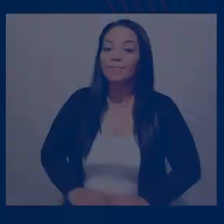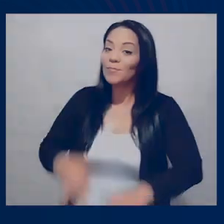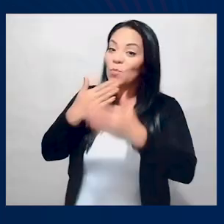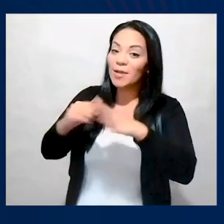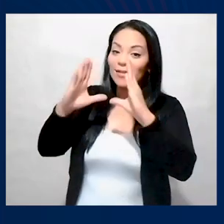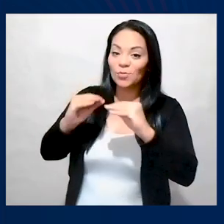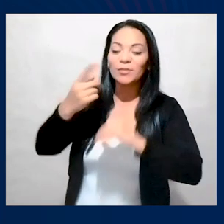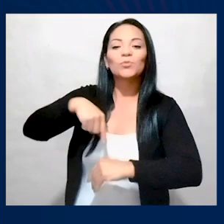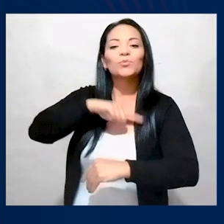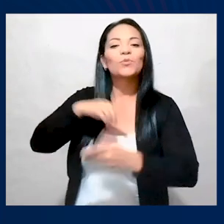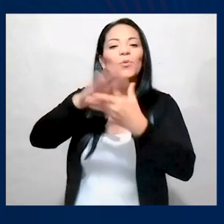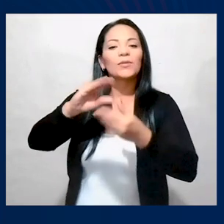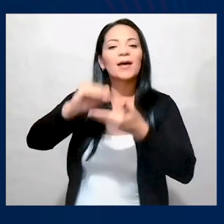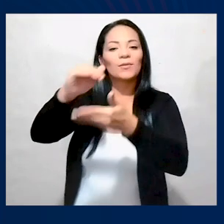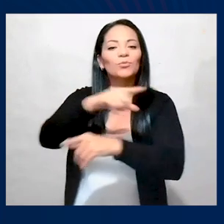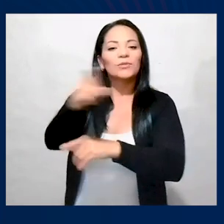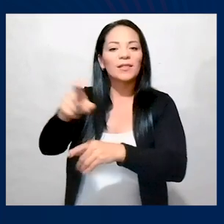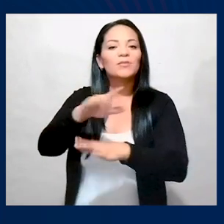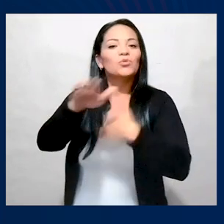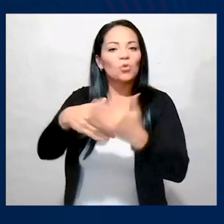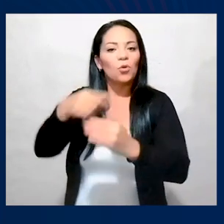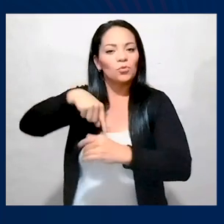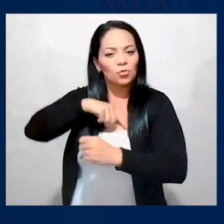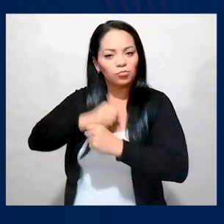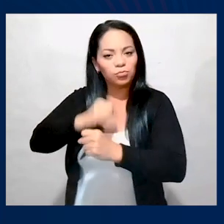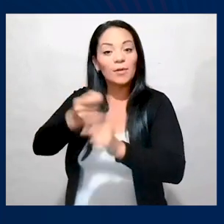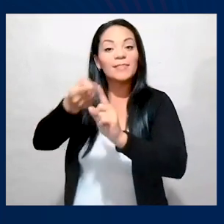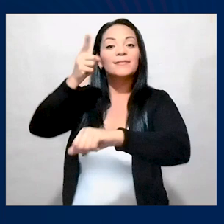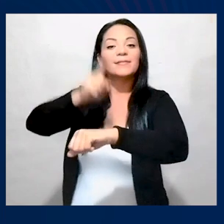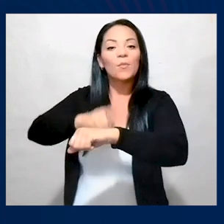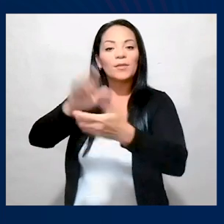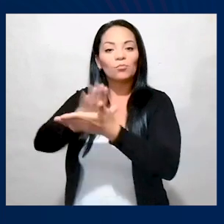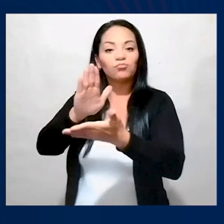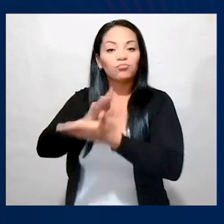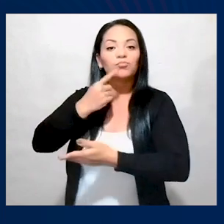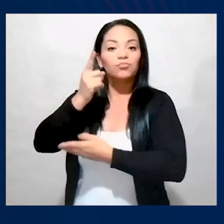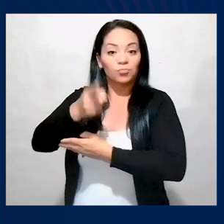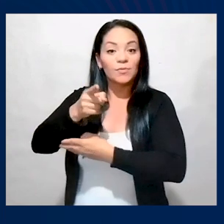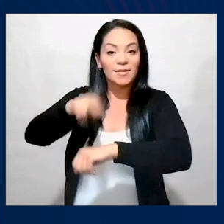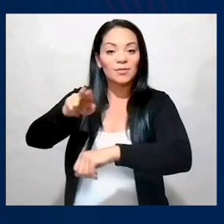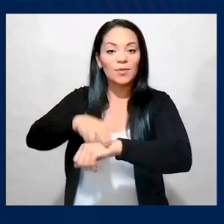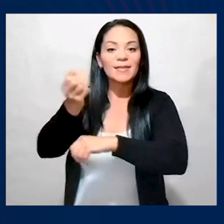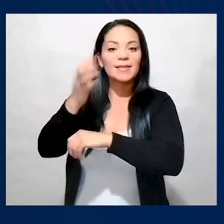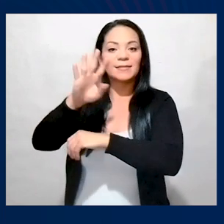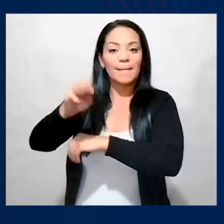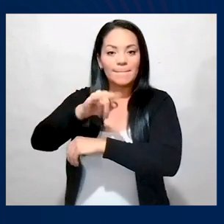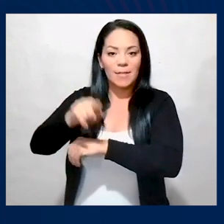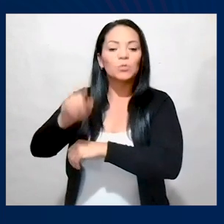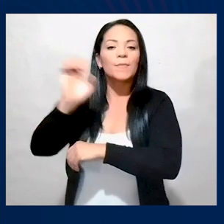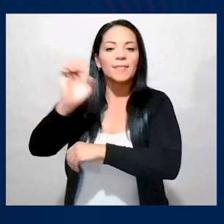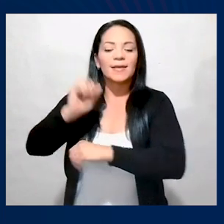Buenas noches. Queremos contarles todo lo que se ha hecho desde la firma del decreto de emergencia nacional el pasado 15 de marzo.